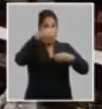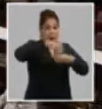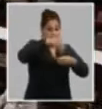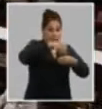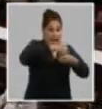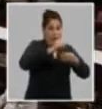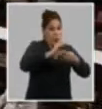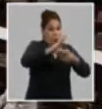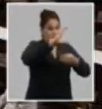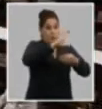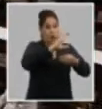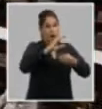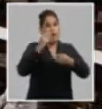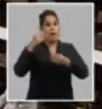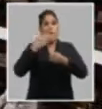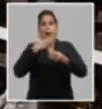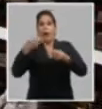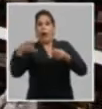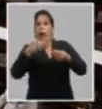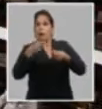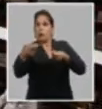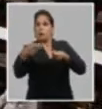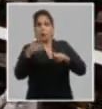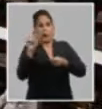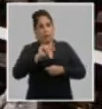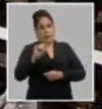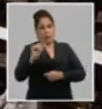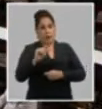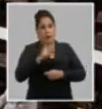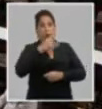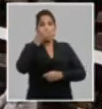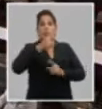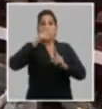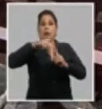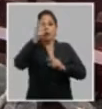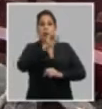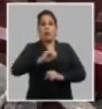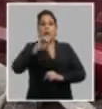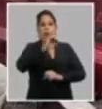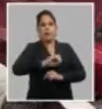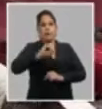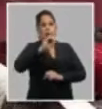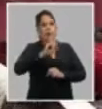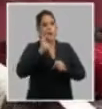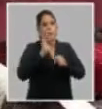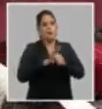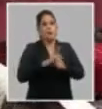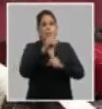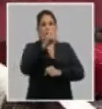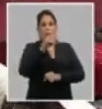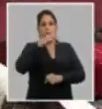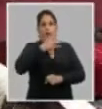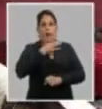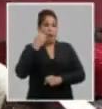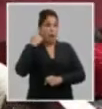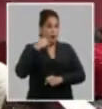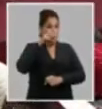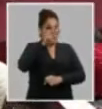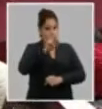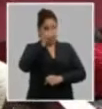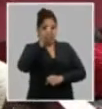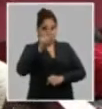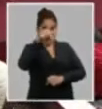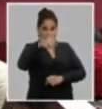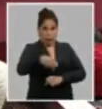seamos capaces de generar. Expresa que la tarea de ordenamiento iniciada el primero de enero del presente